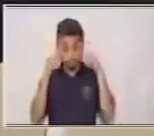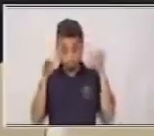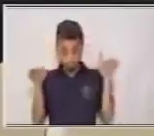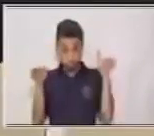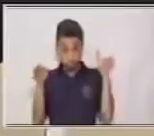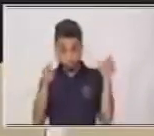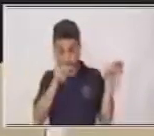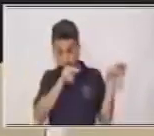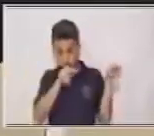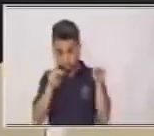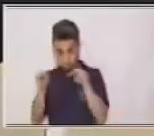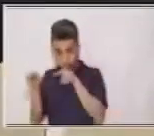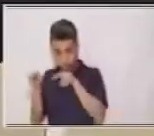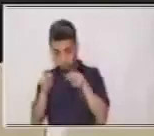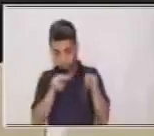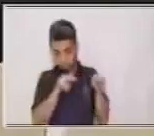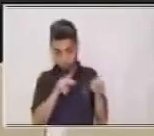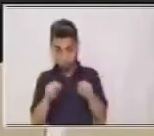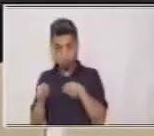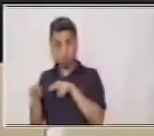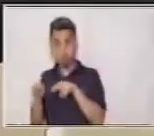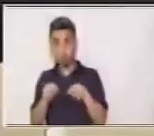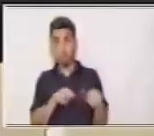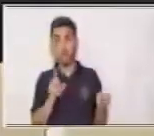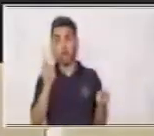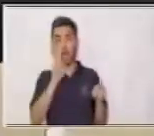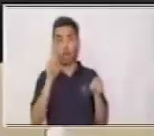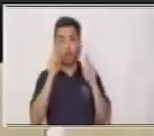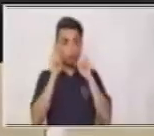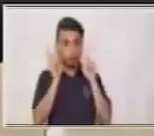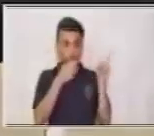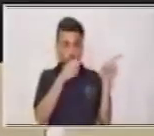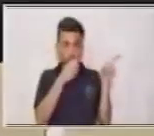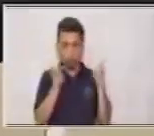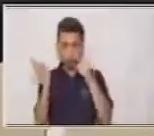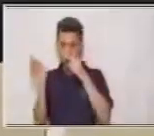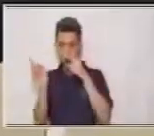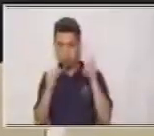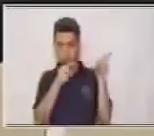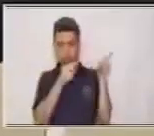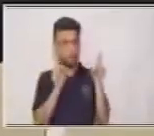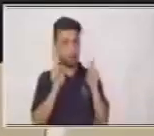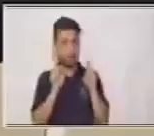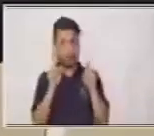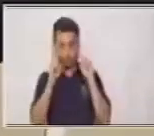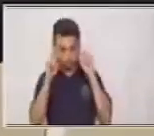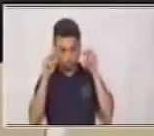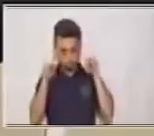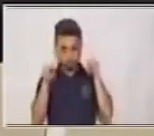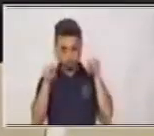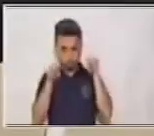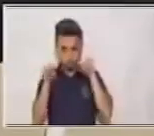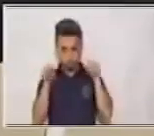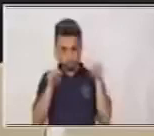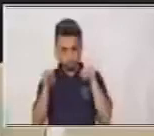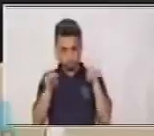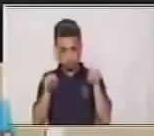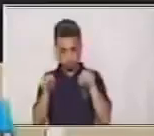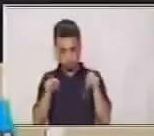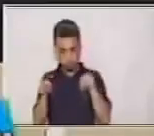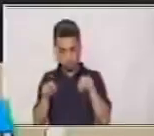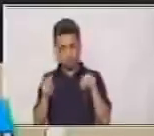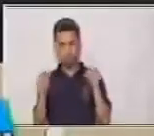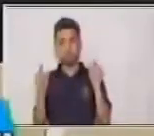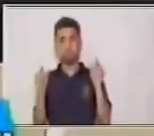la lectura que estamos llevando y no estamos moviendo nuestros ojos hacia ninguna dirección, entonces es más práctico que nosotros